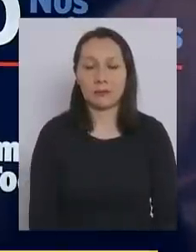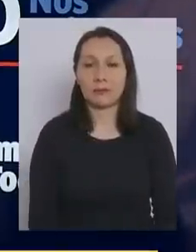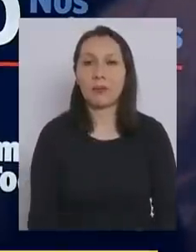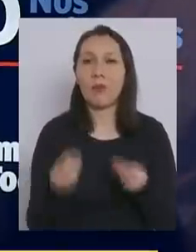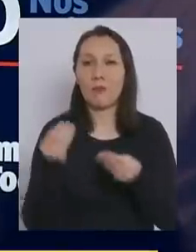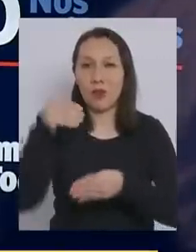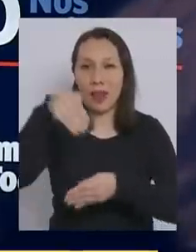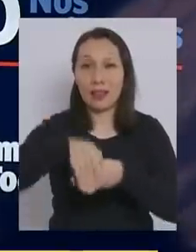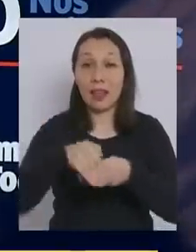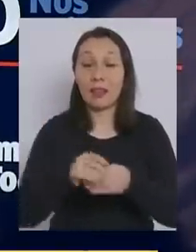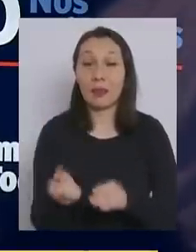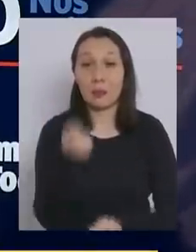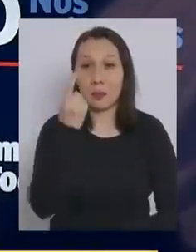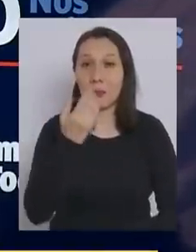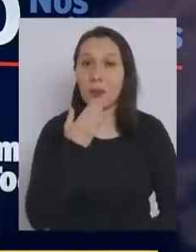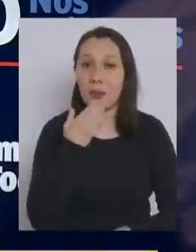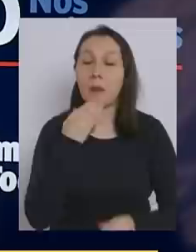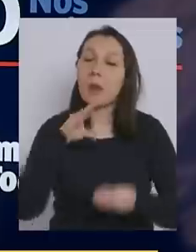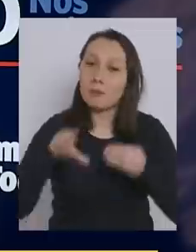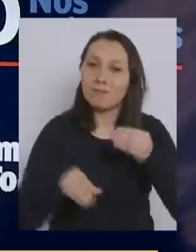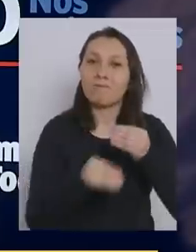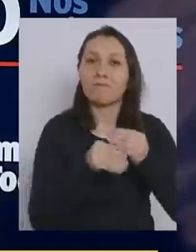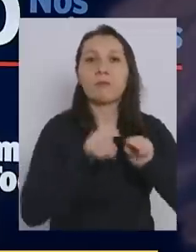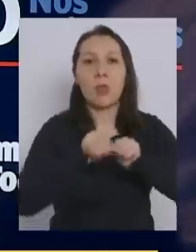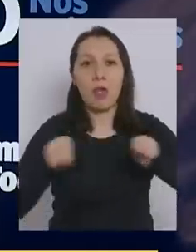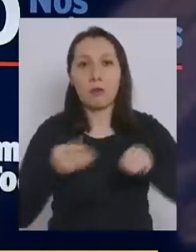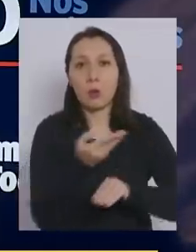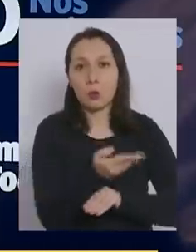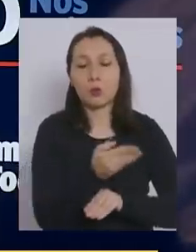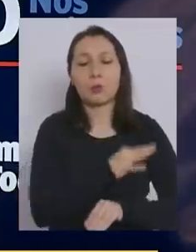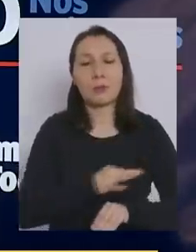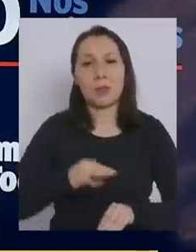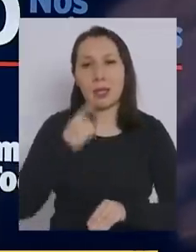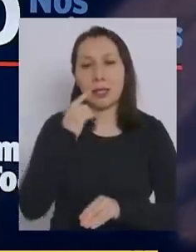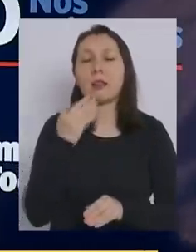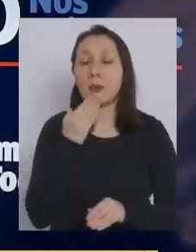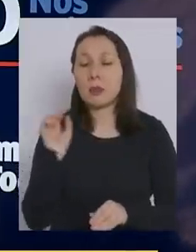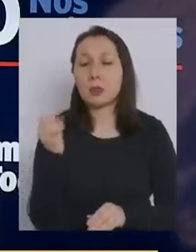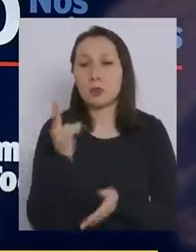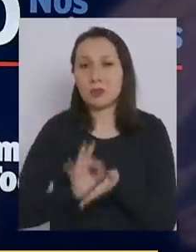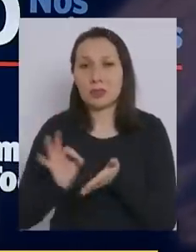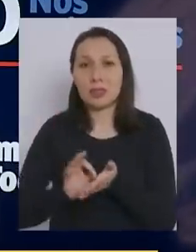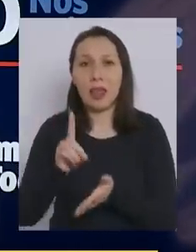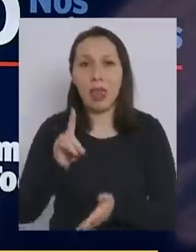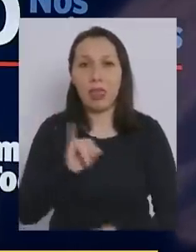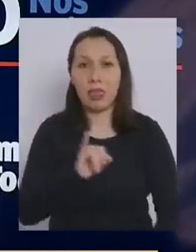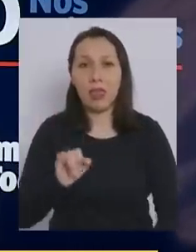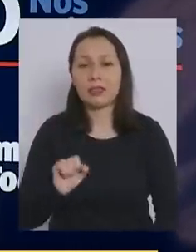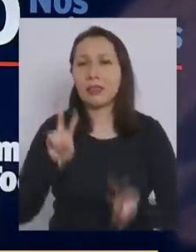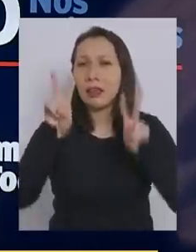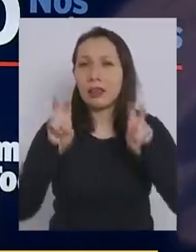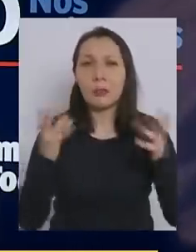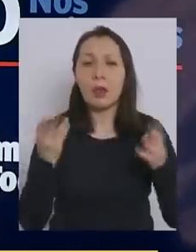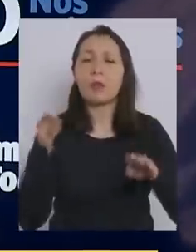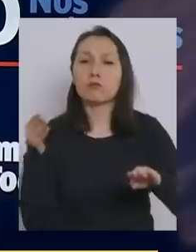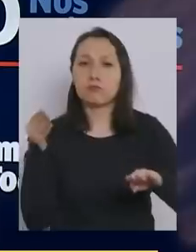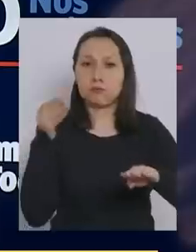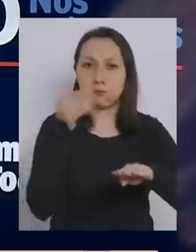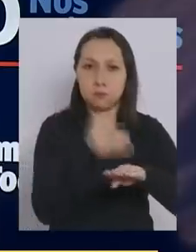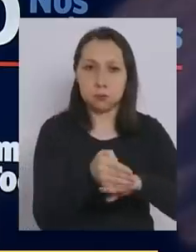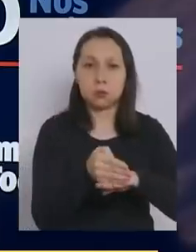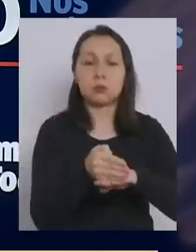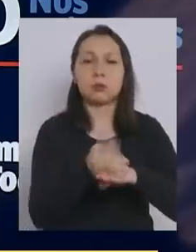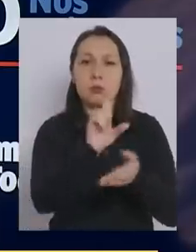Muy buenas tardes. Bueno, primero también sumarme a este llamado que hace usted, ministro, también la solicitaria Paula Daza, acerca de acercarse